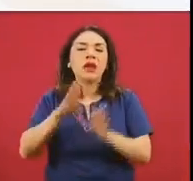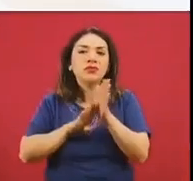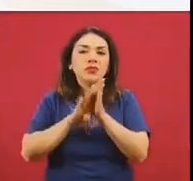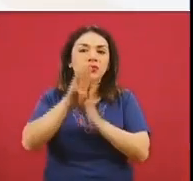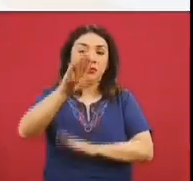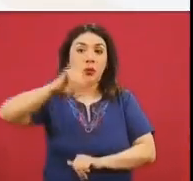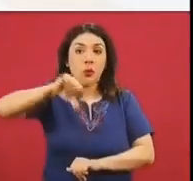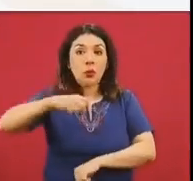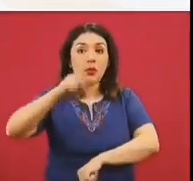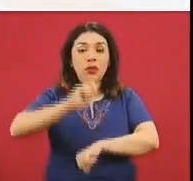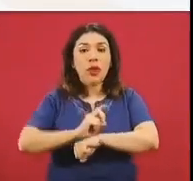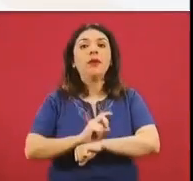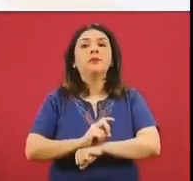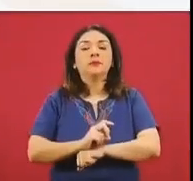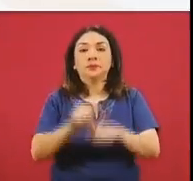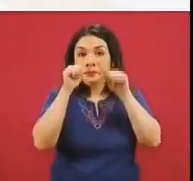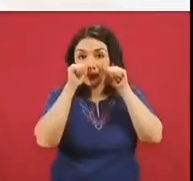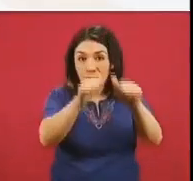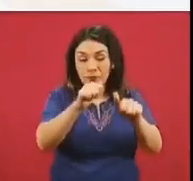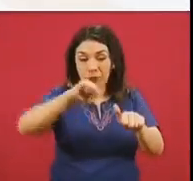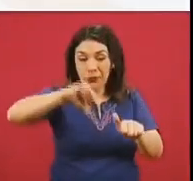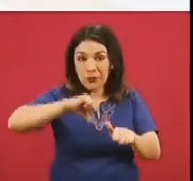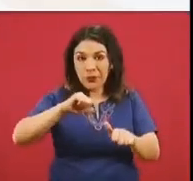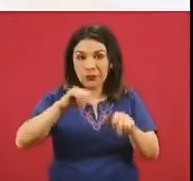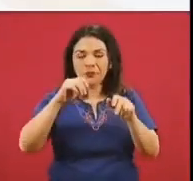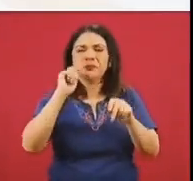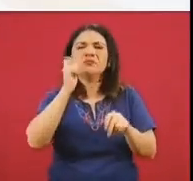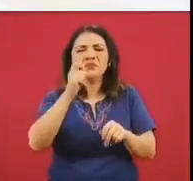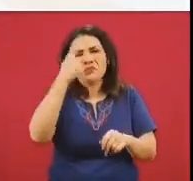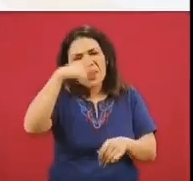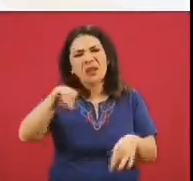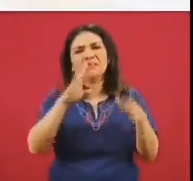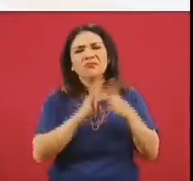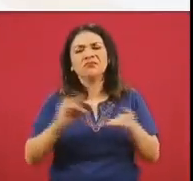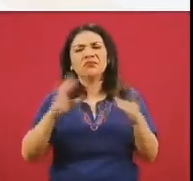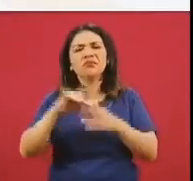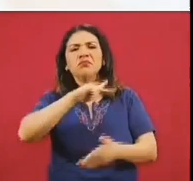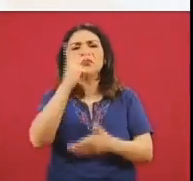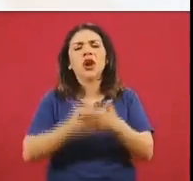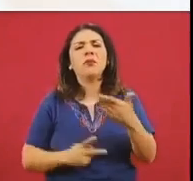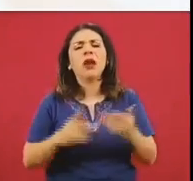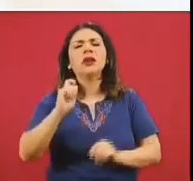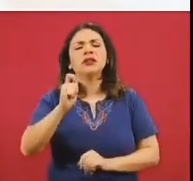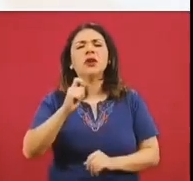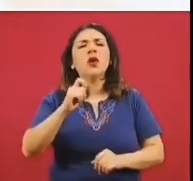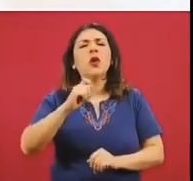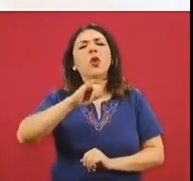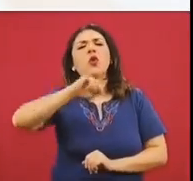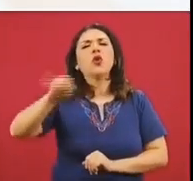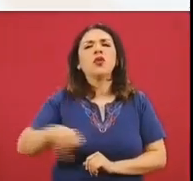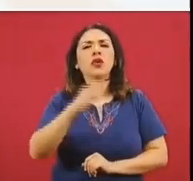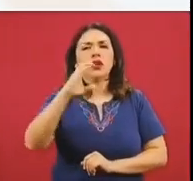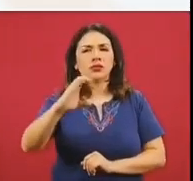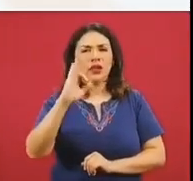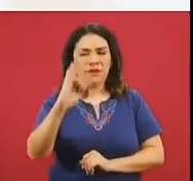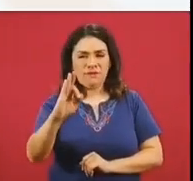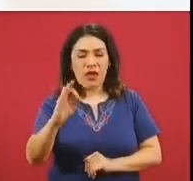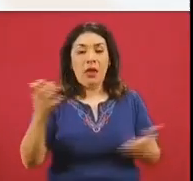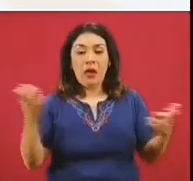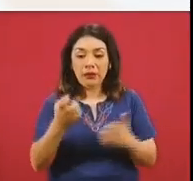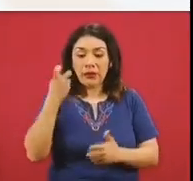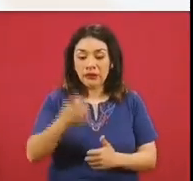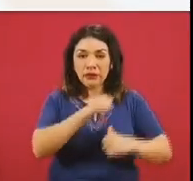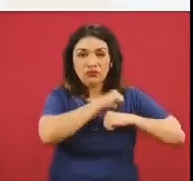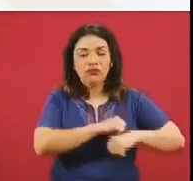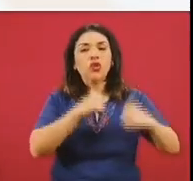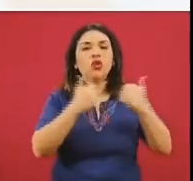El día de hoy vamos a dedicar este espacio a platicar sobre el programa Jóvenes Construyendo el Futuro, este programa a